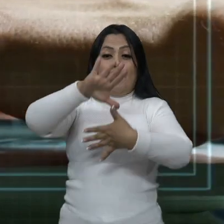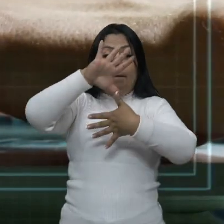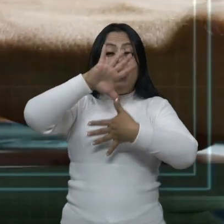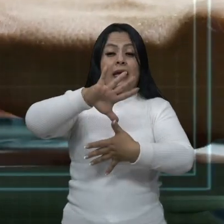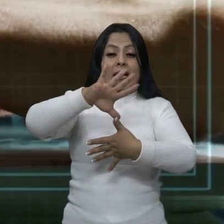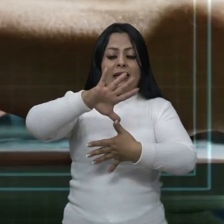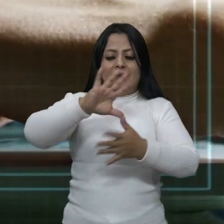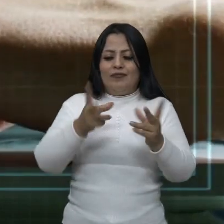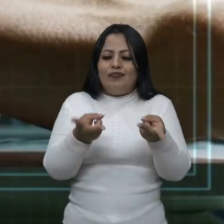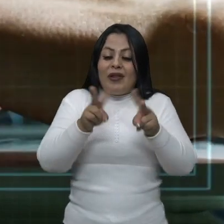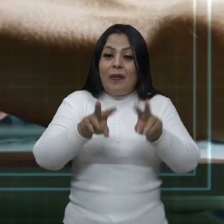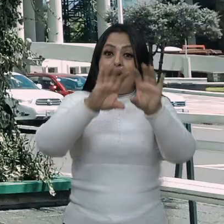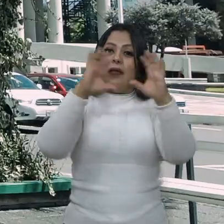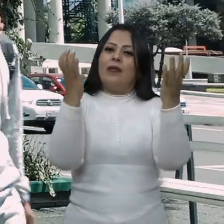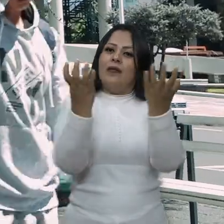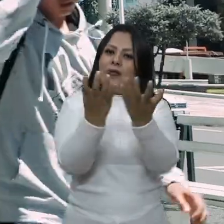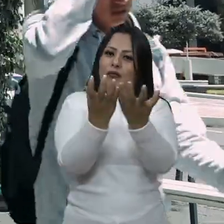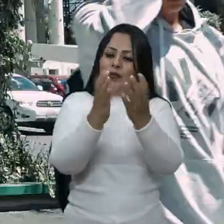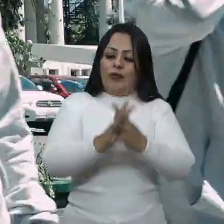y a nivel global.